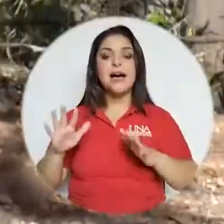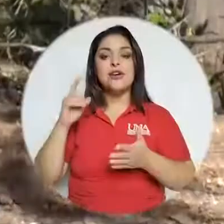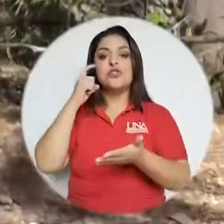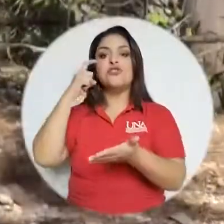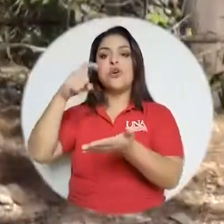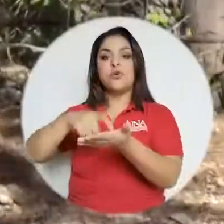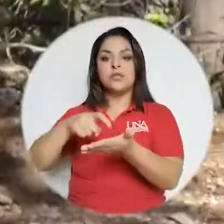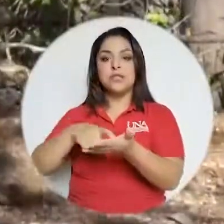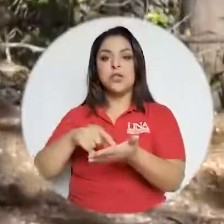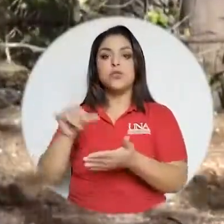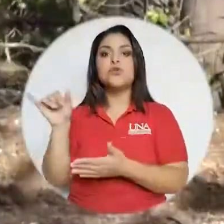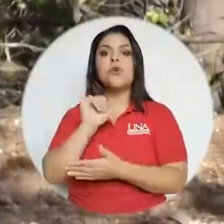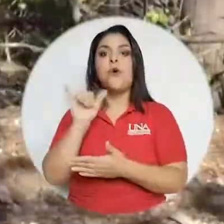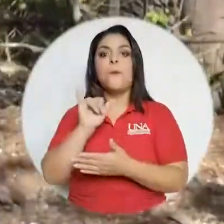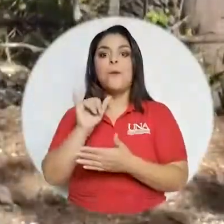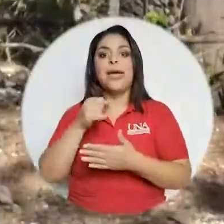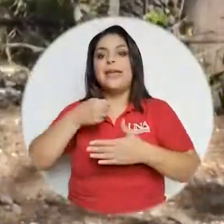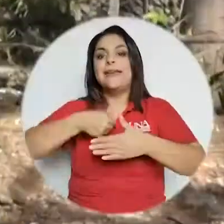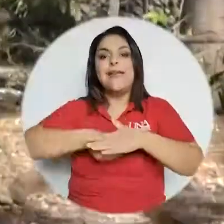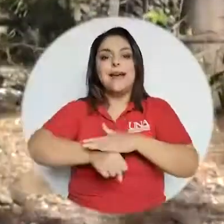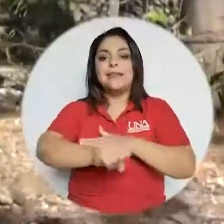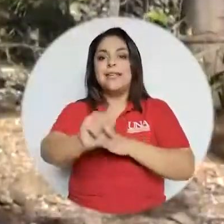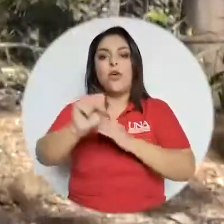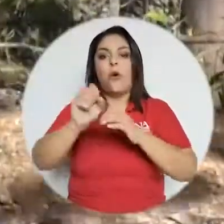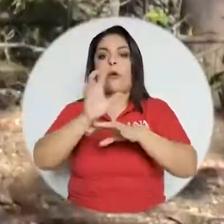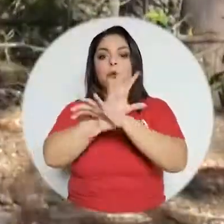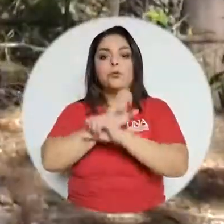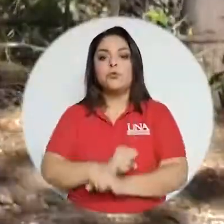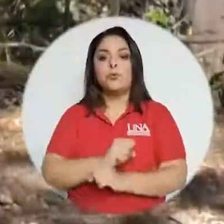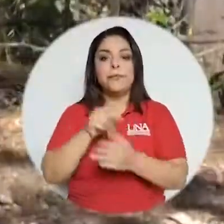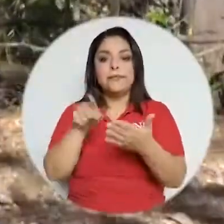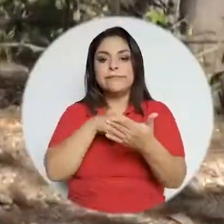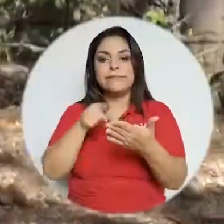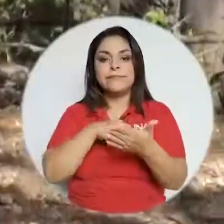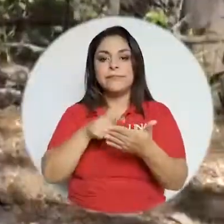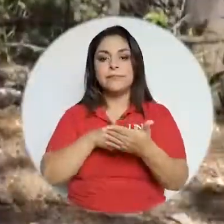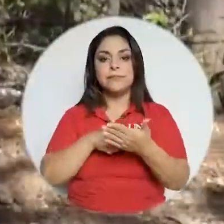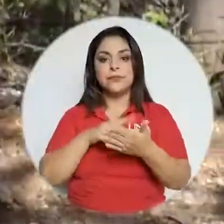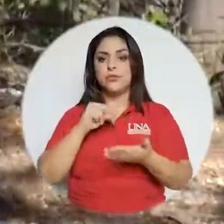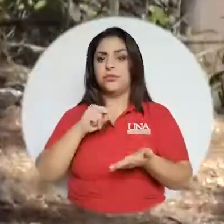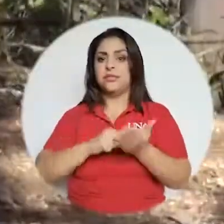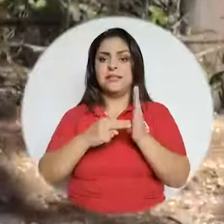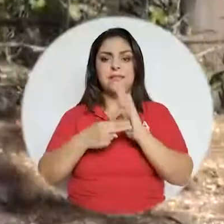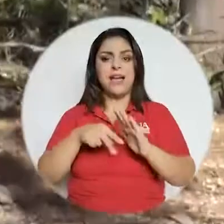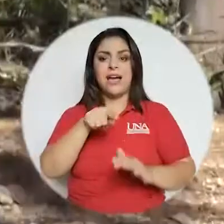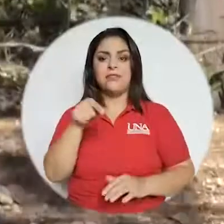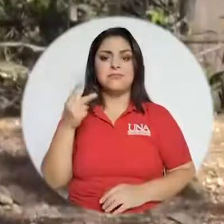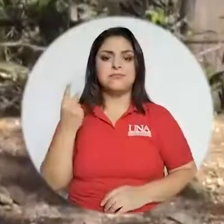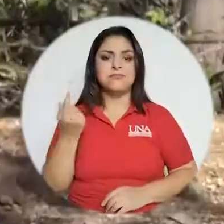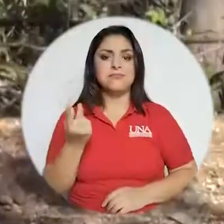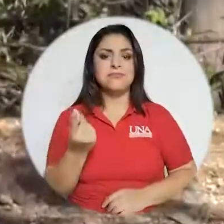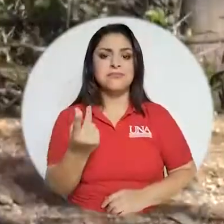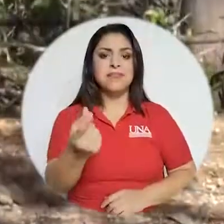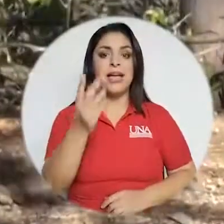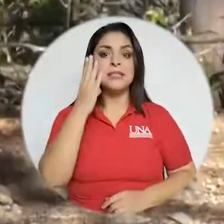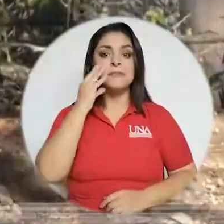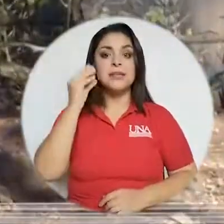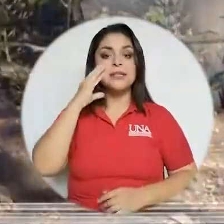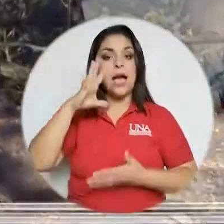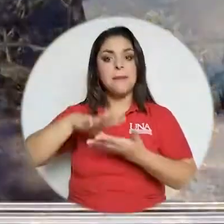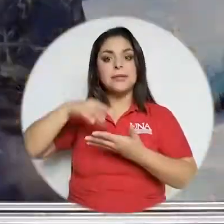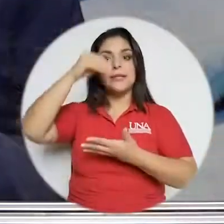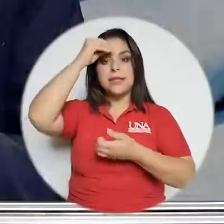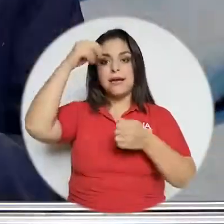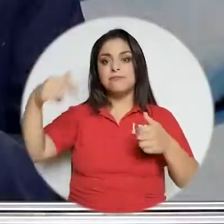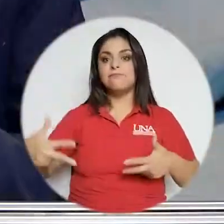prácticamente que son reconocidos como nativos digitales aún así eso no significa que tengan dominio de las